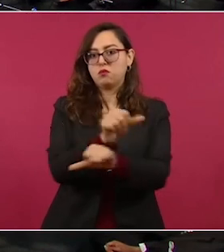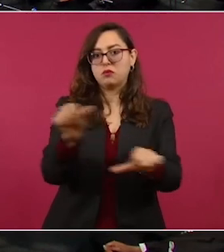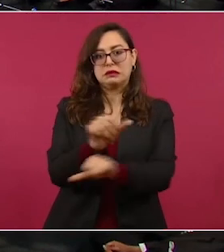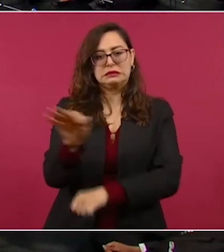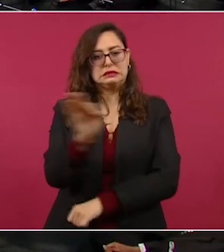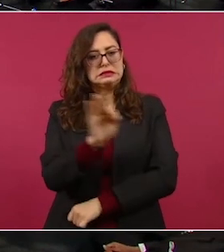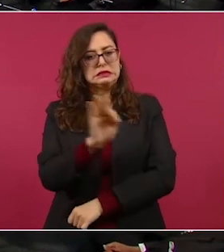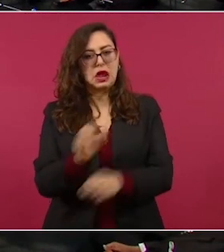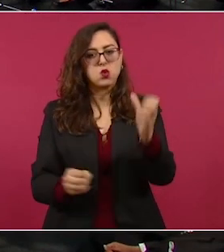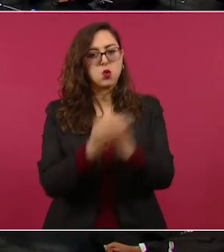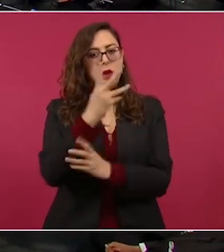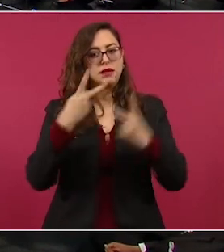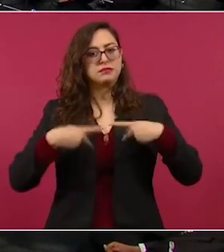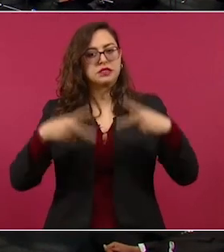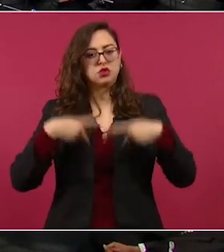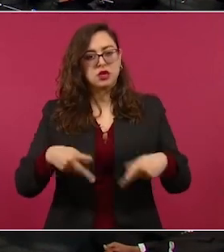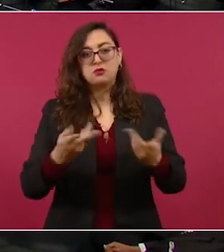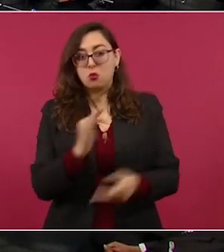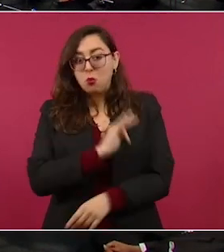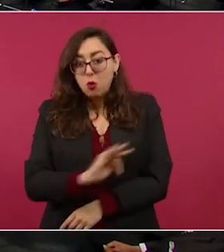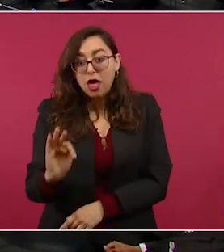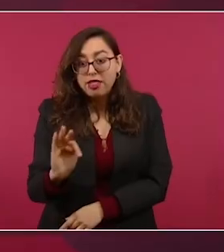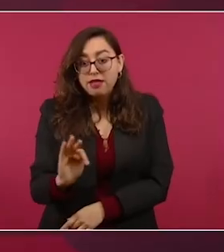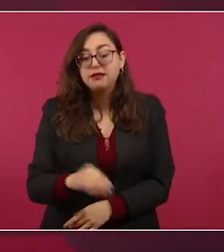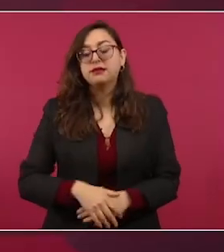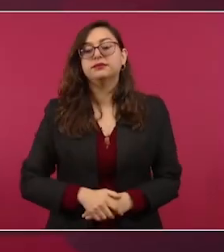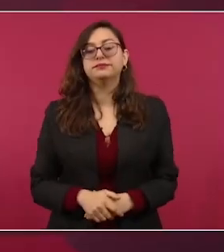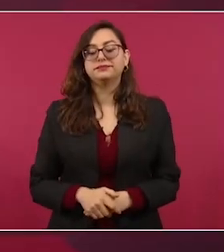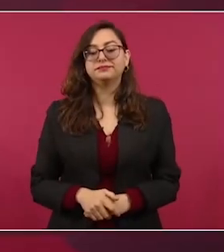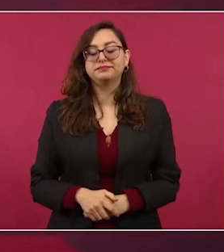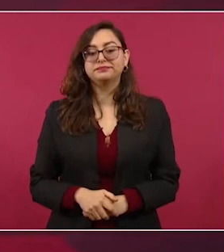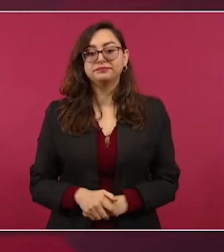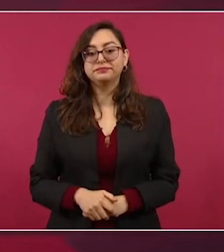Mira, están usando esto de bandera